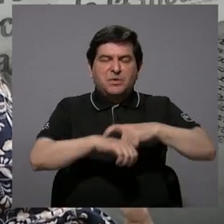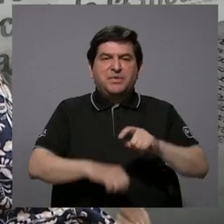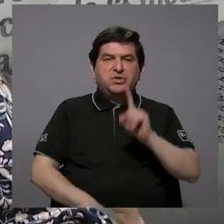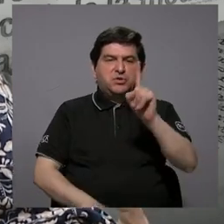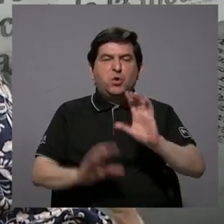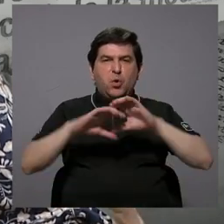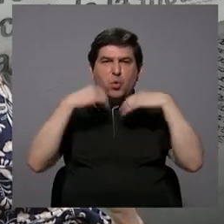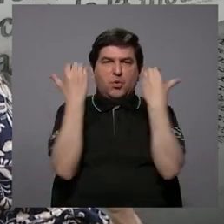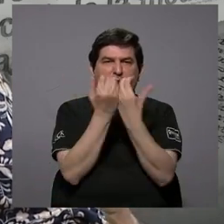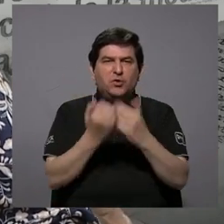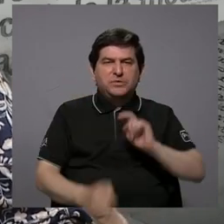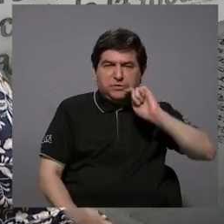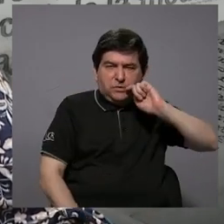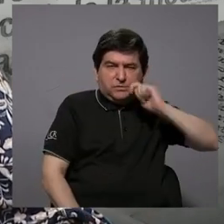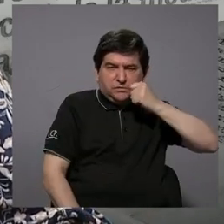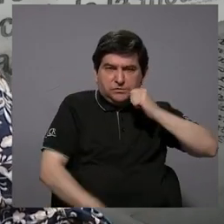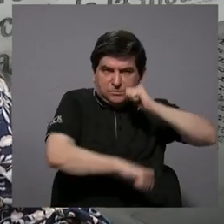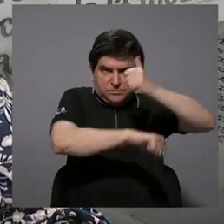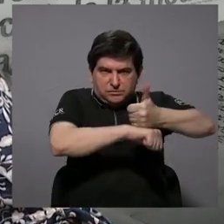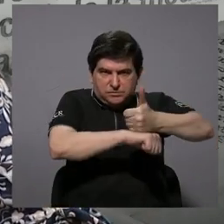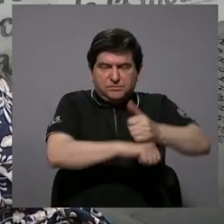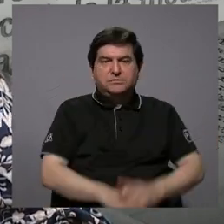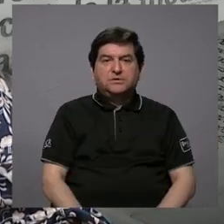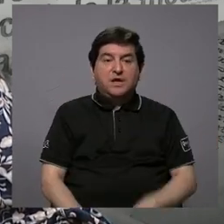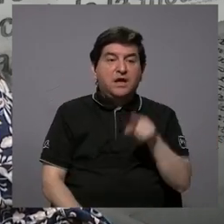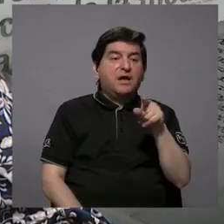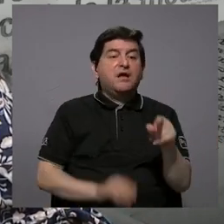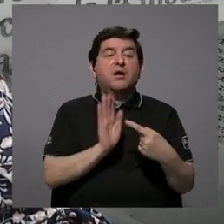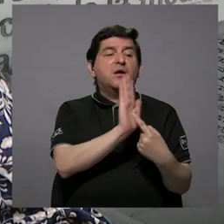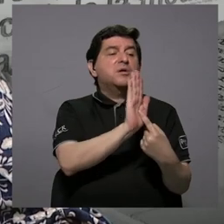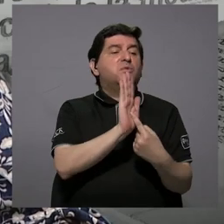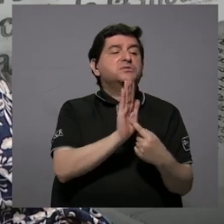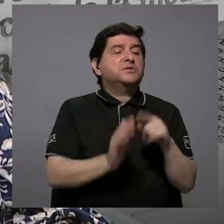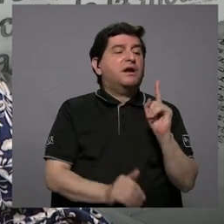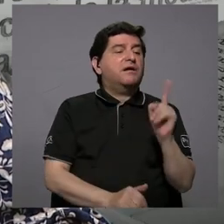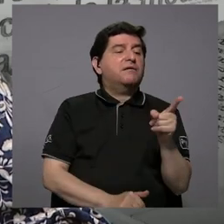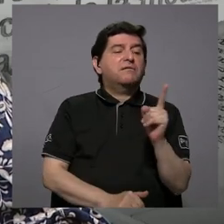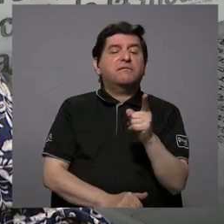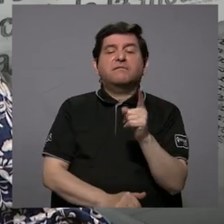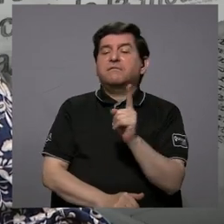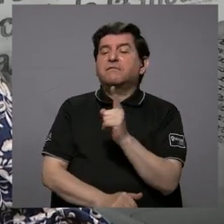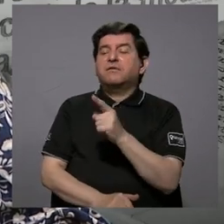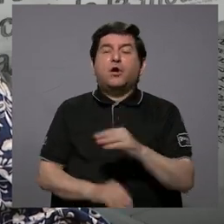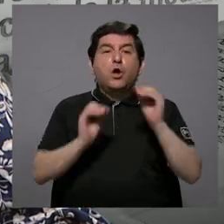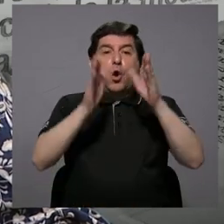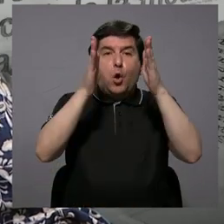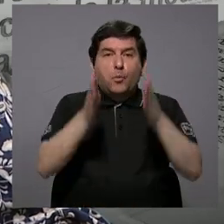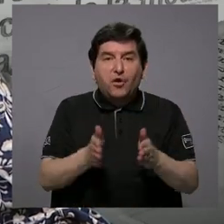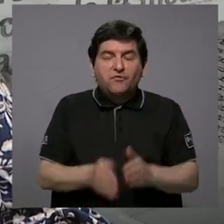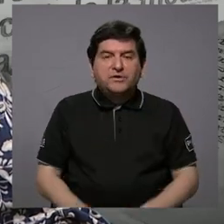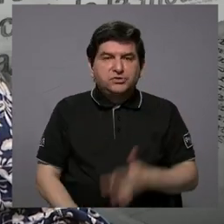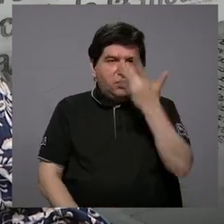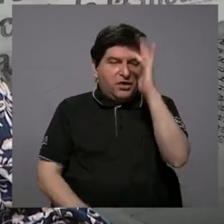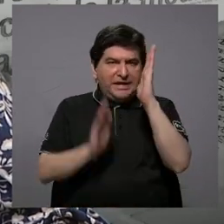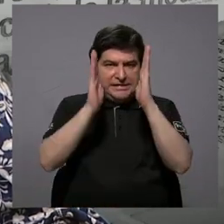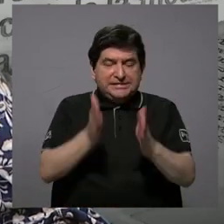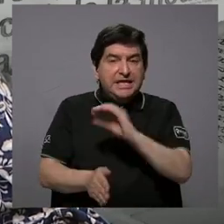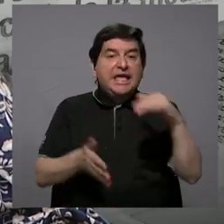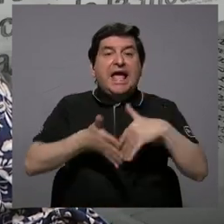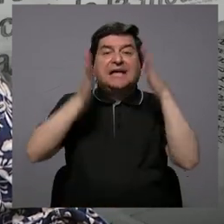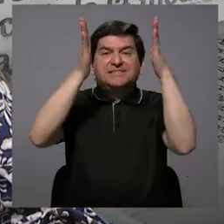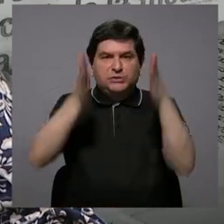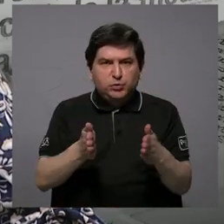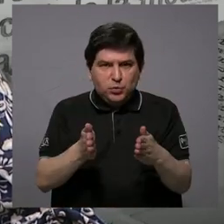misteriosa y con el dedo van señalando a profesores intelectuales y